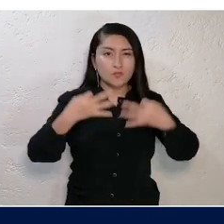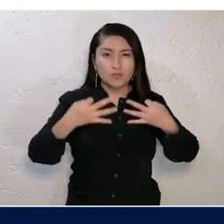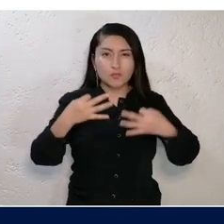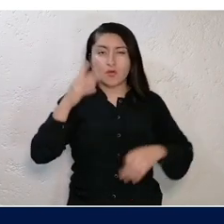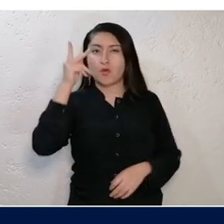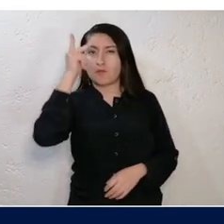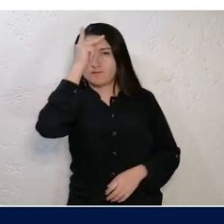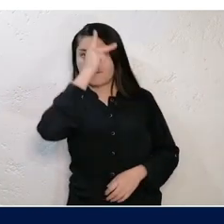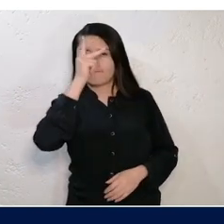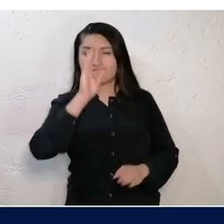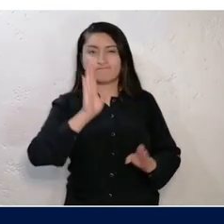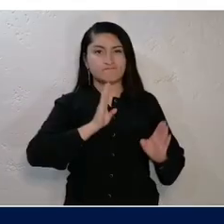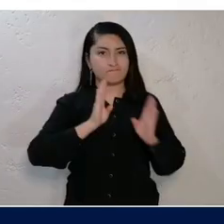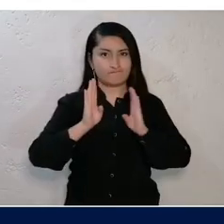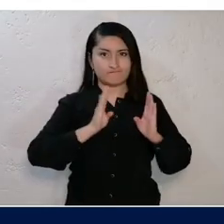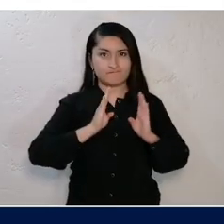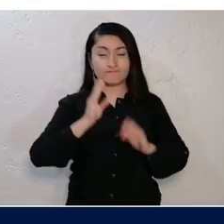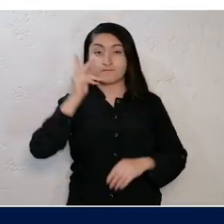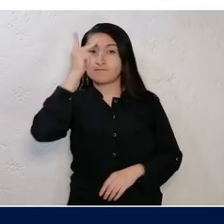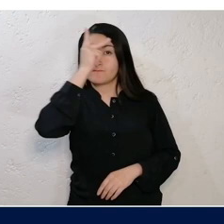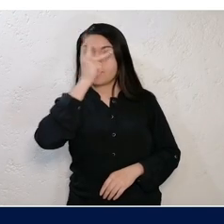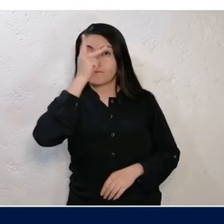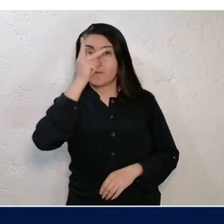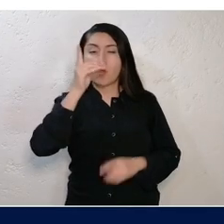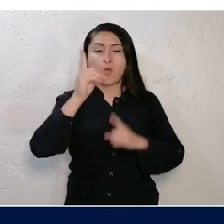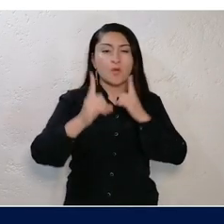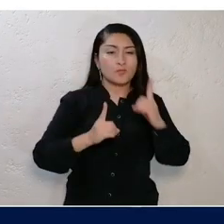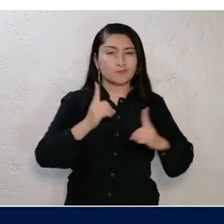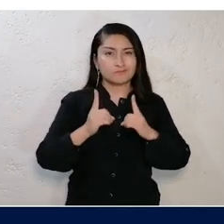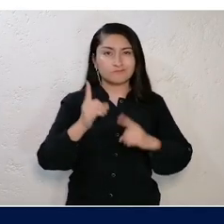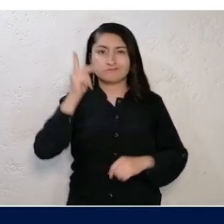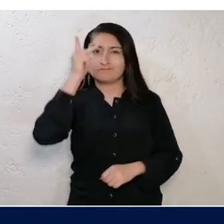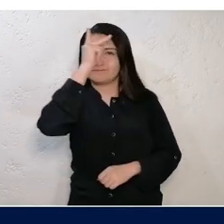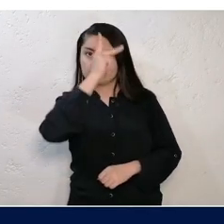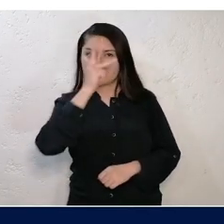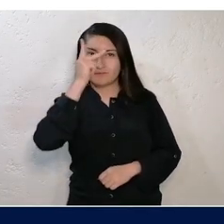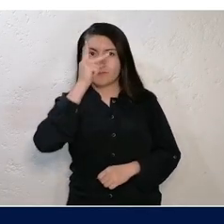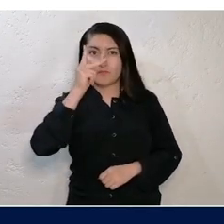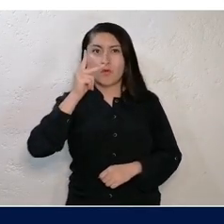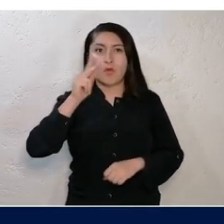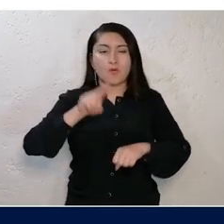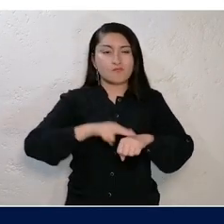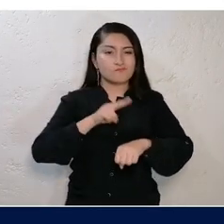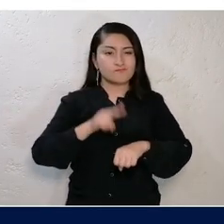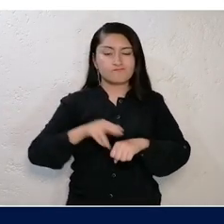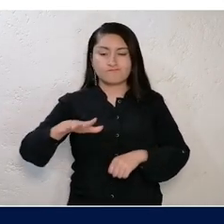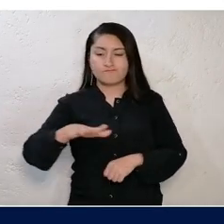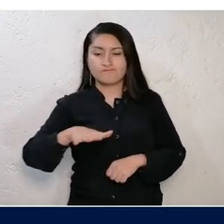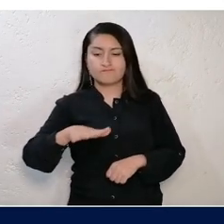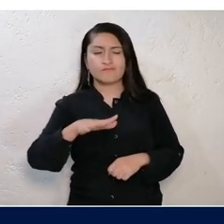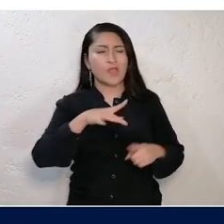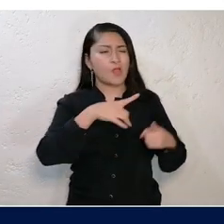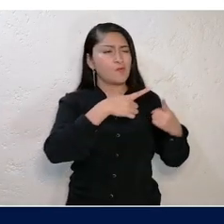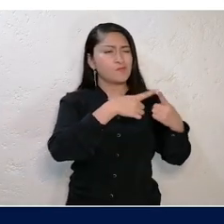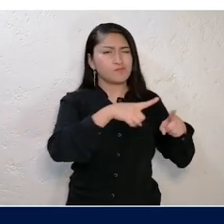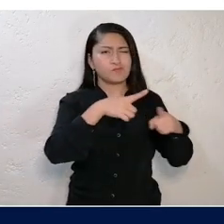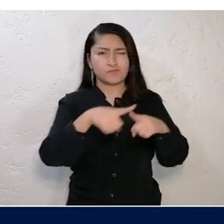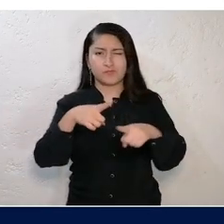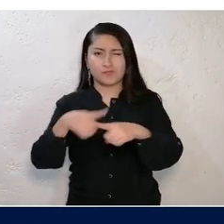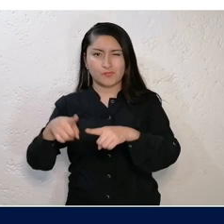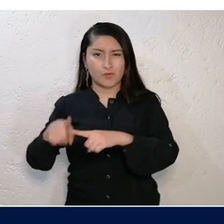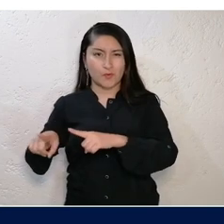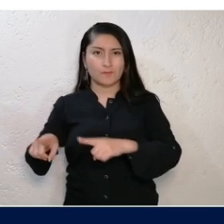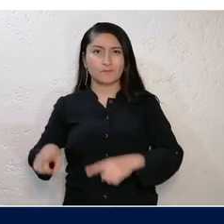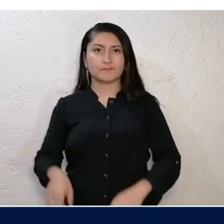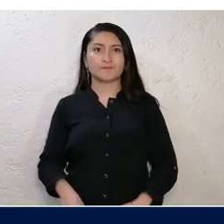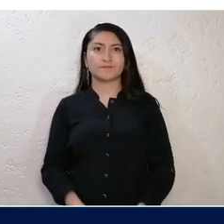psicología militar, psicología del deporte, psicología ambiental, entre muchas, muchas, muchas